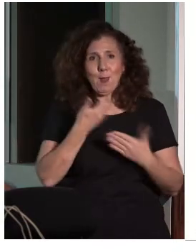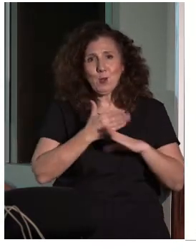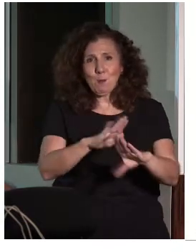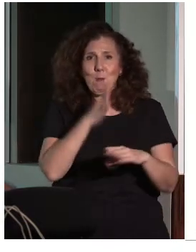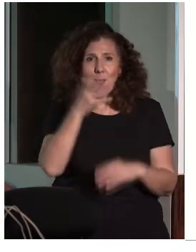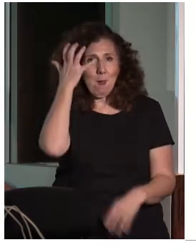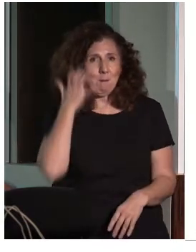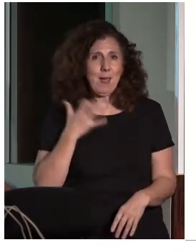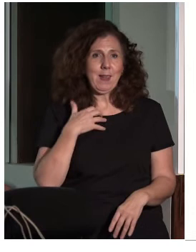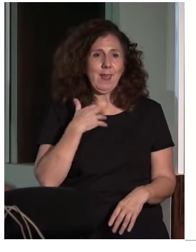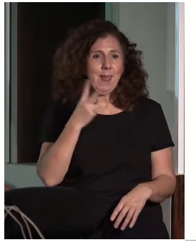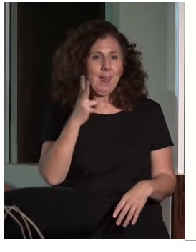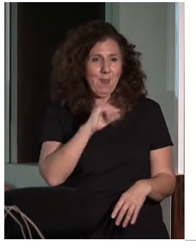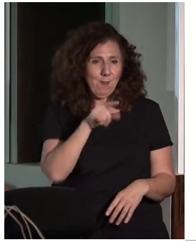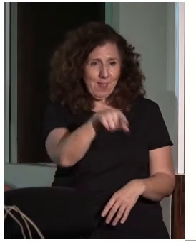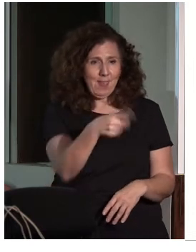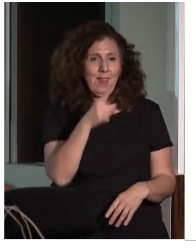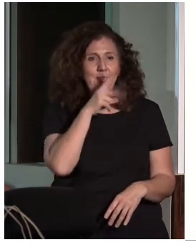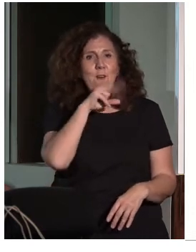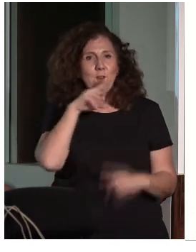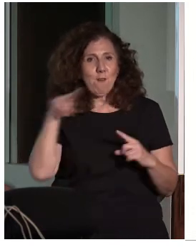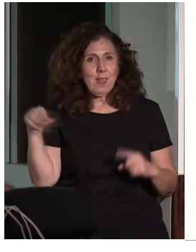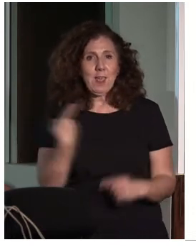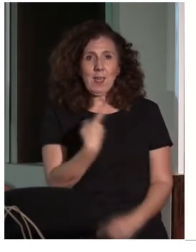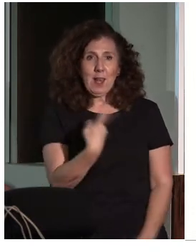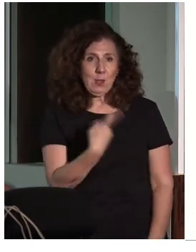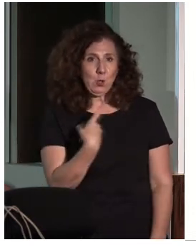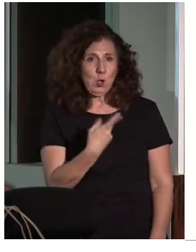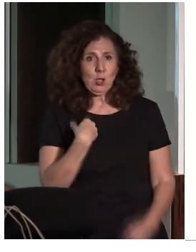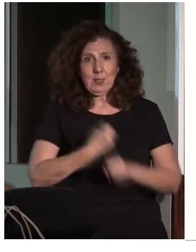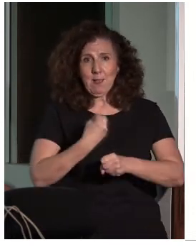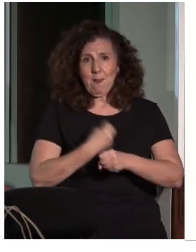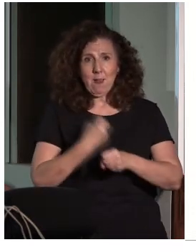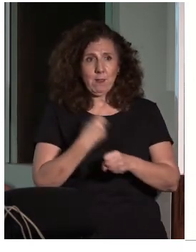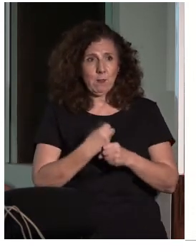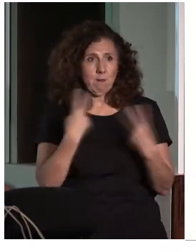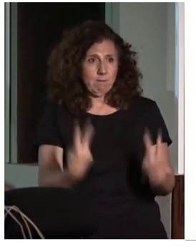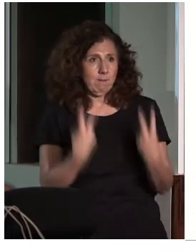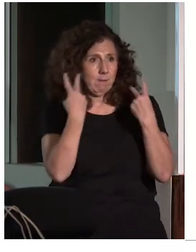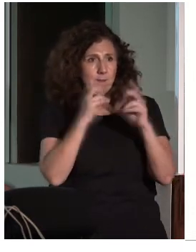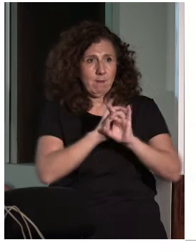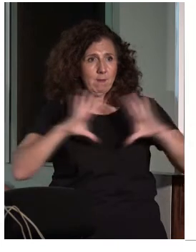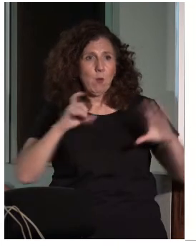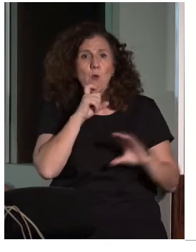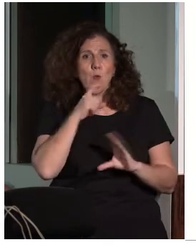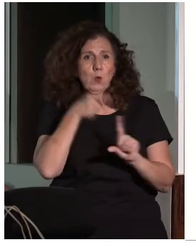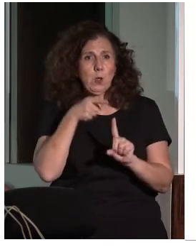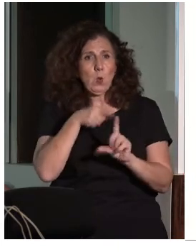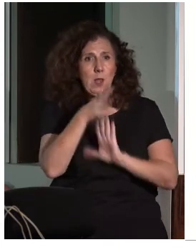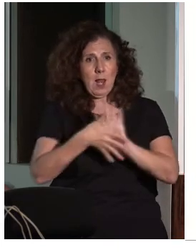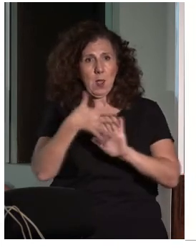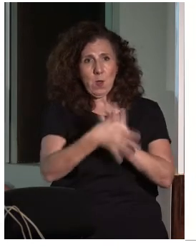a Vicky que nos están, de una forma muy gráfica, haciendo ver cómo se utiliza la lengua de signos.